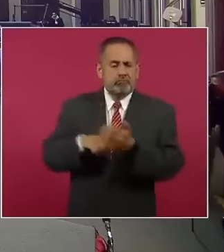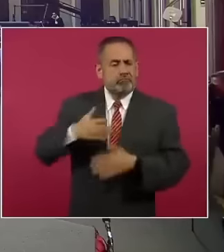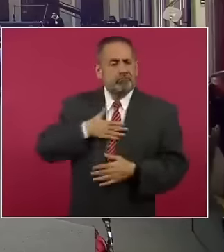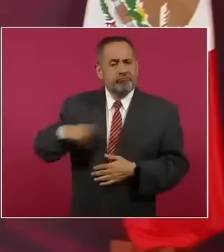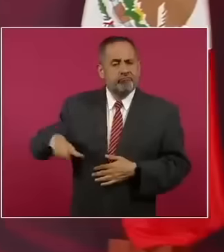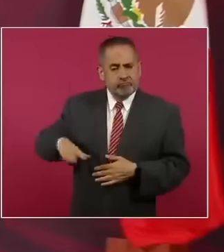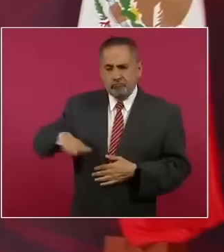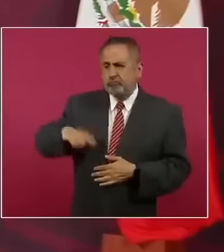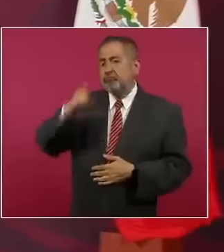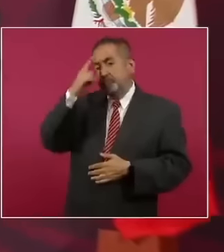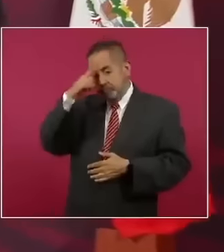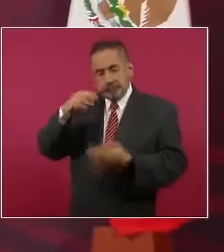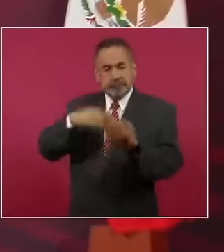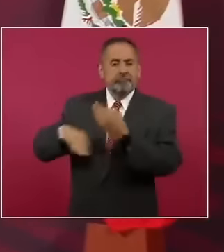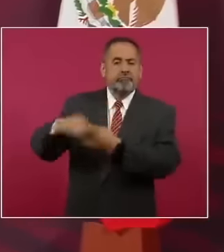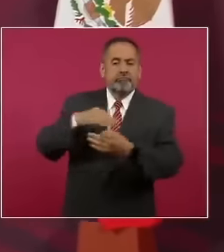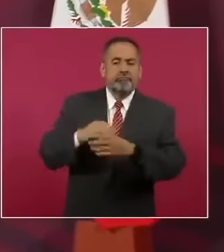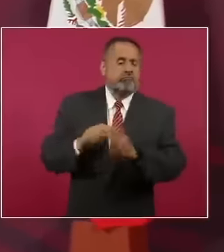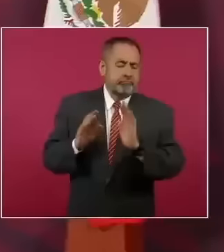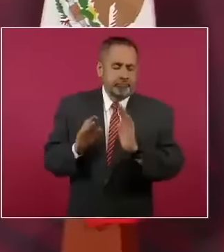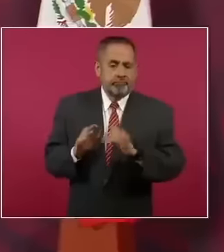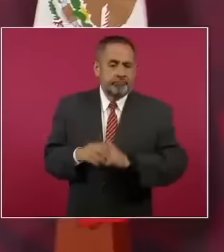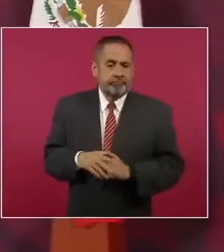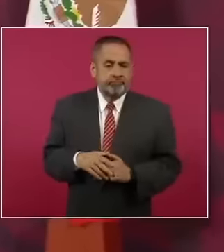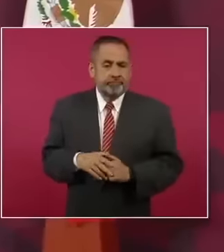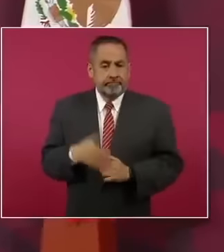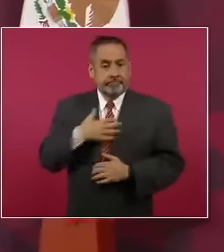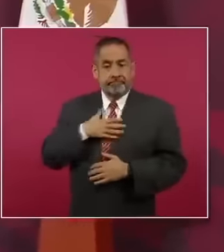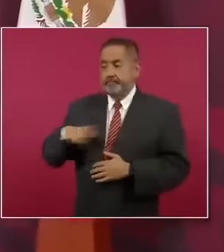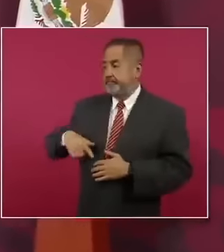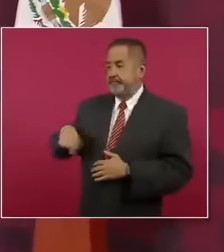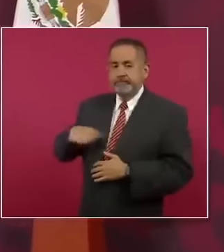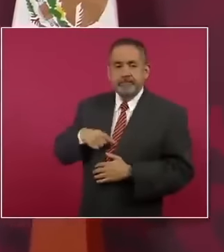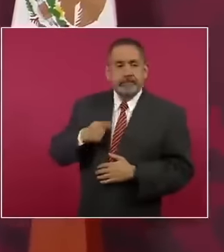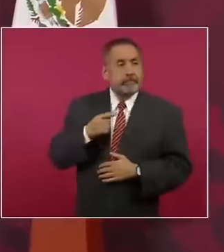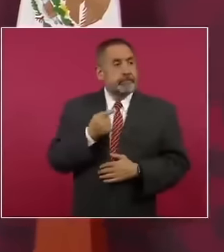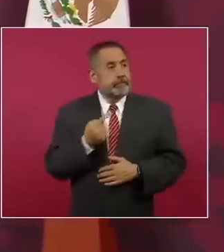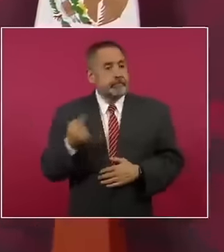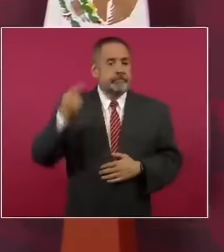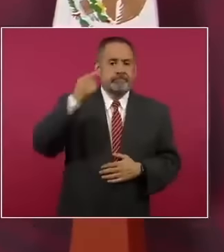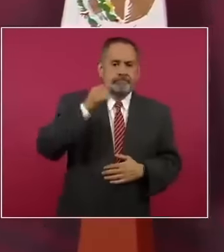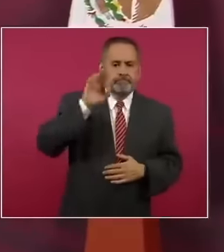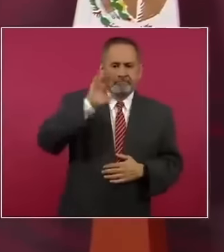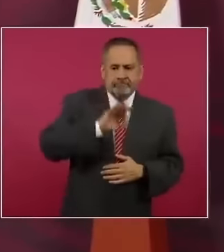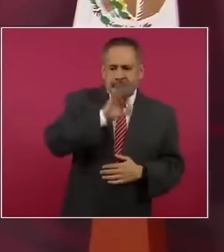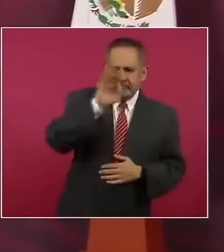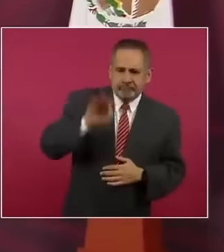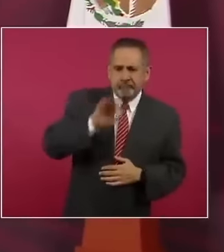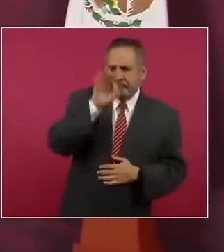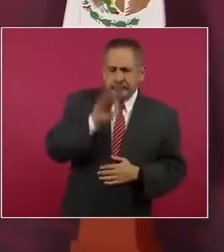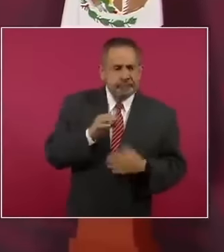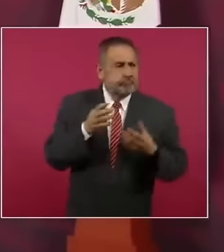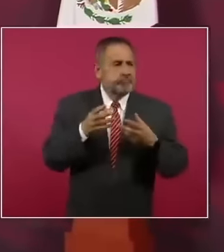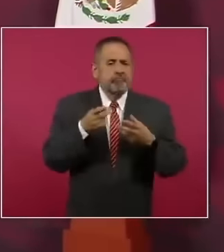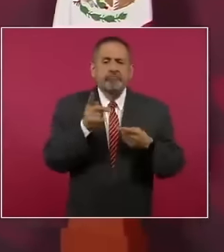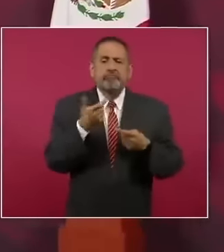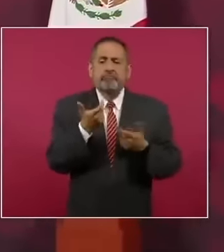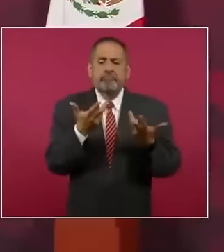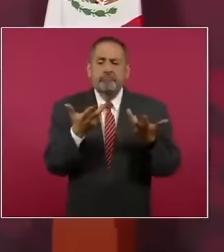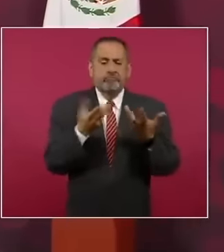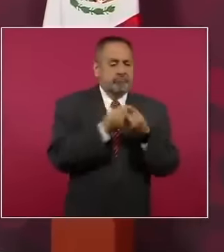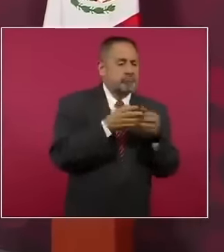suscribirse a nuestro canal para que puede usted tener las noticias, la noticia veraz y oportuna acerca de lo que acontece